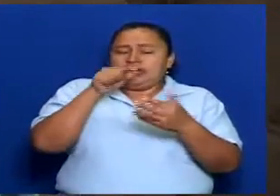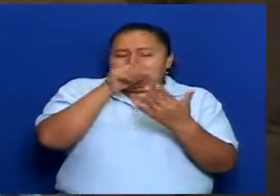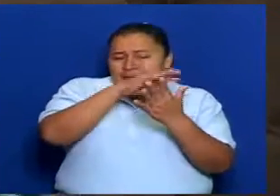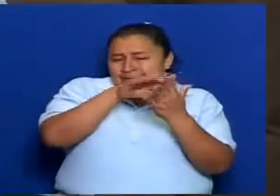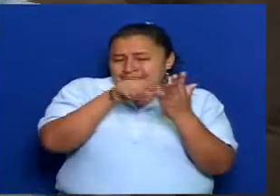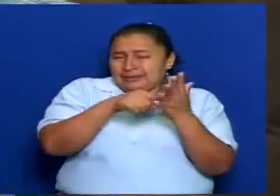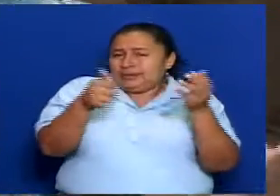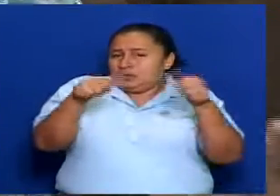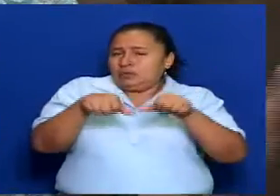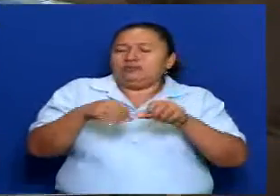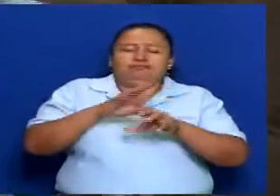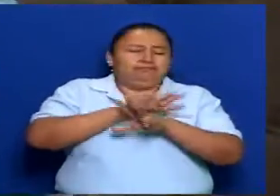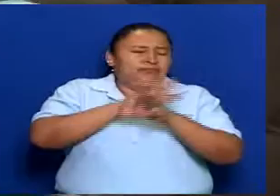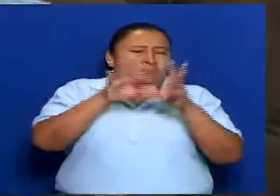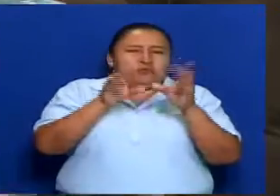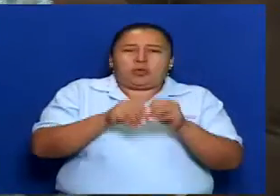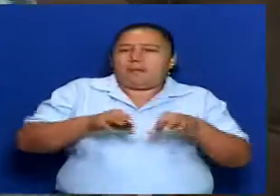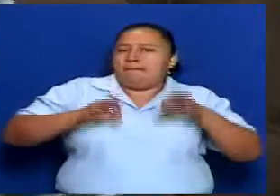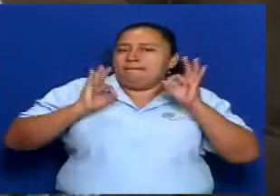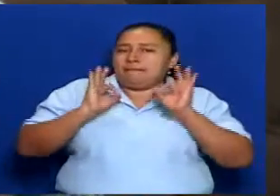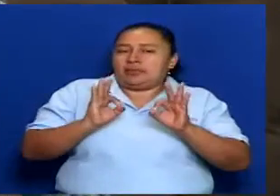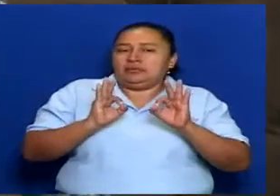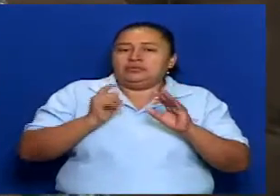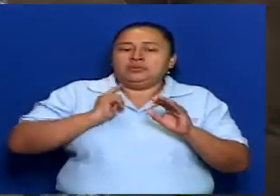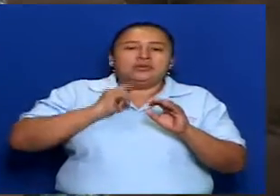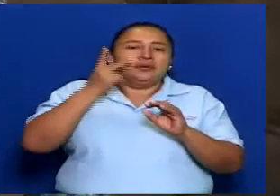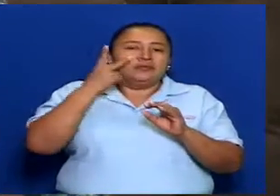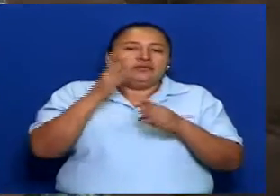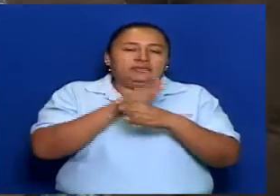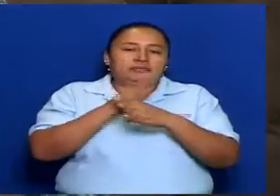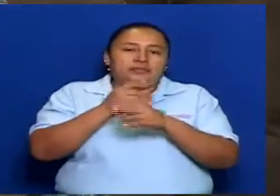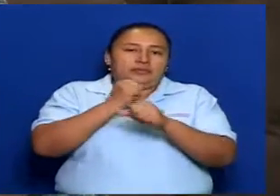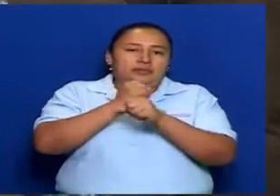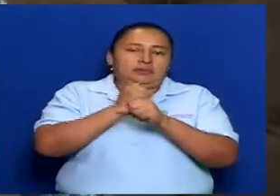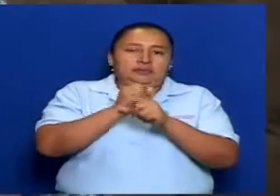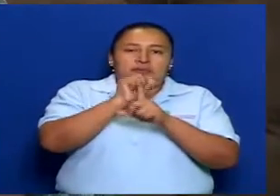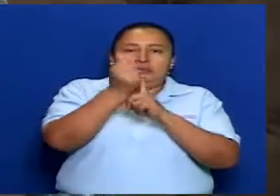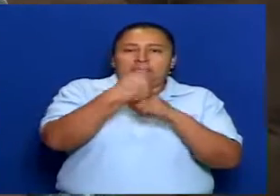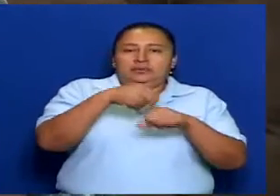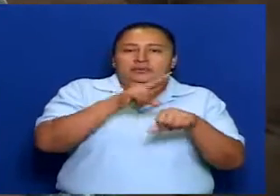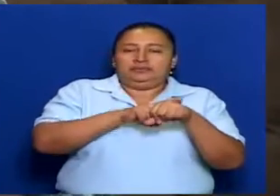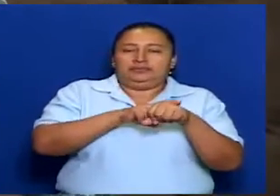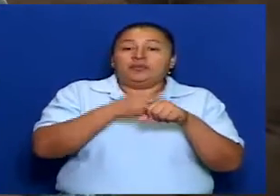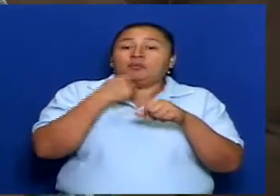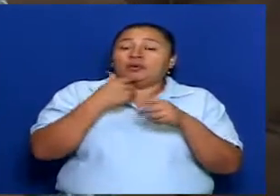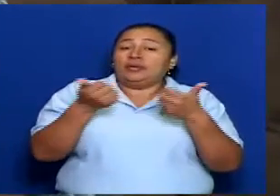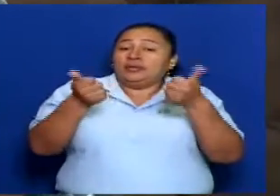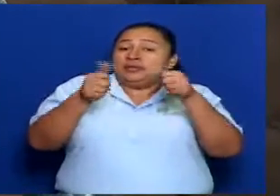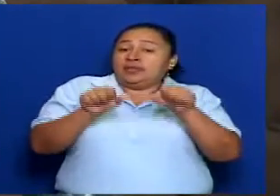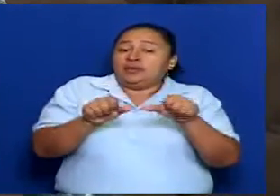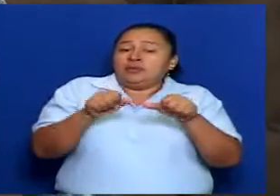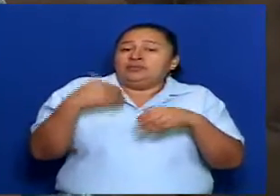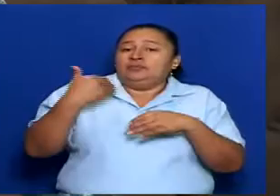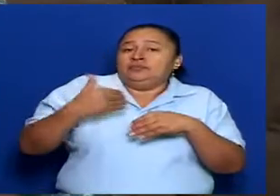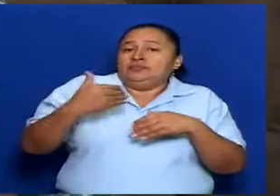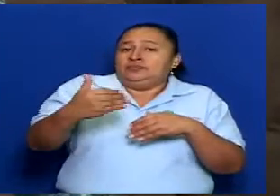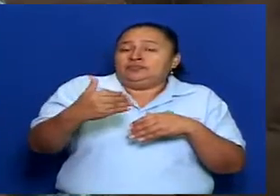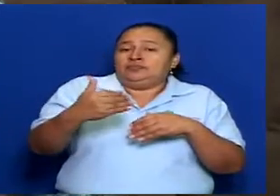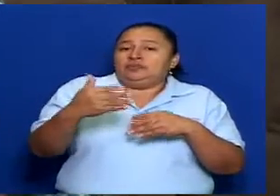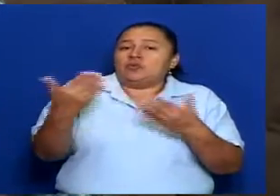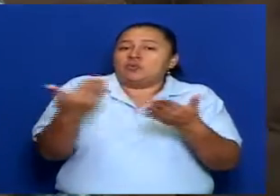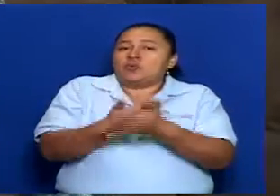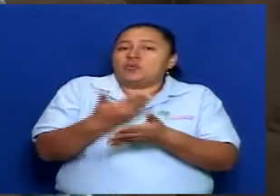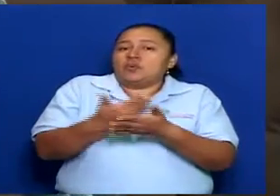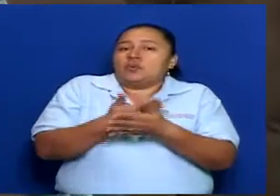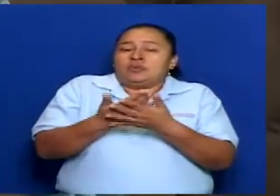en todo el aspecto que tiene que ver la Asamblea Nacional, porque está enmarcado en el proceso de